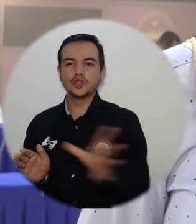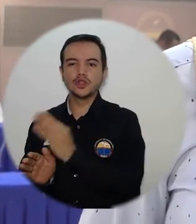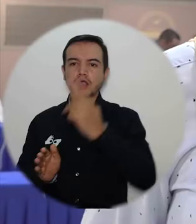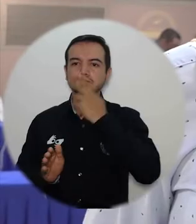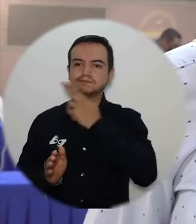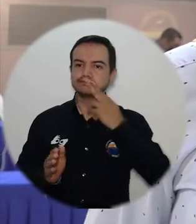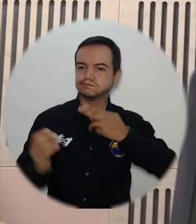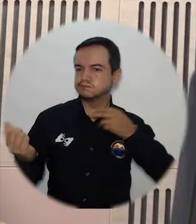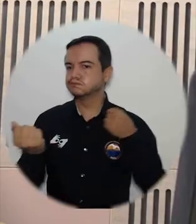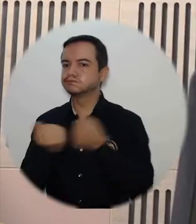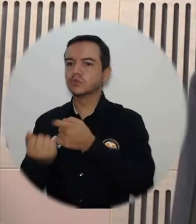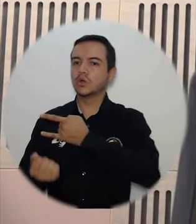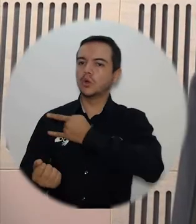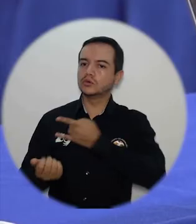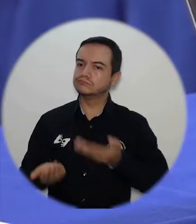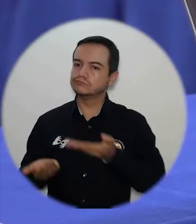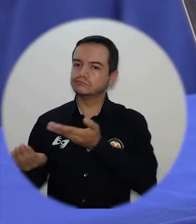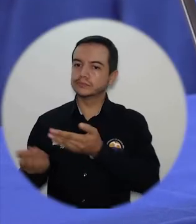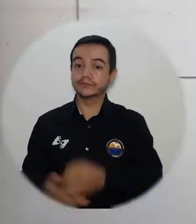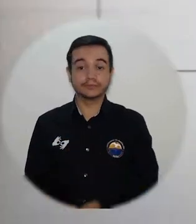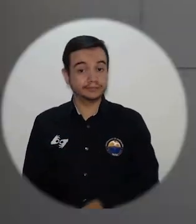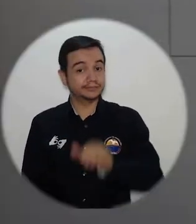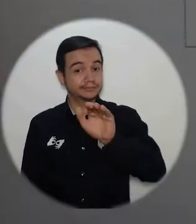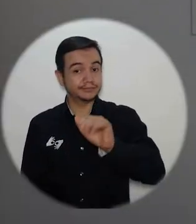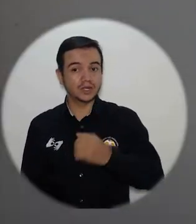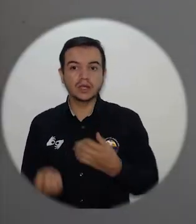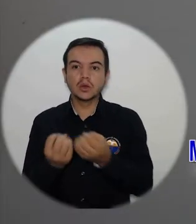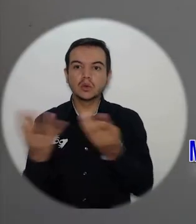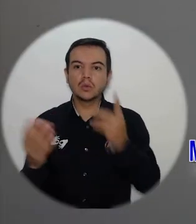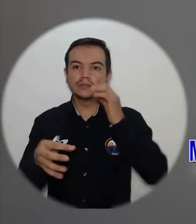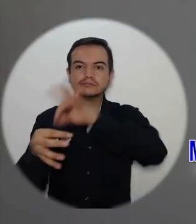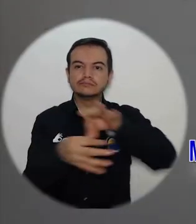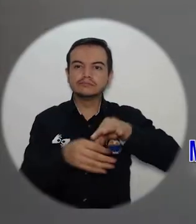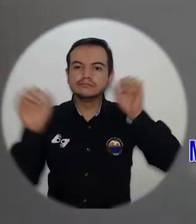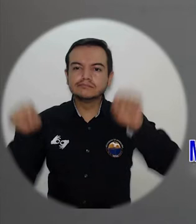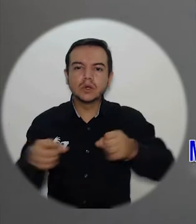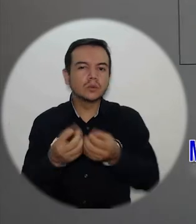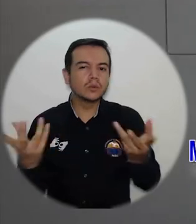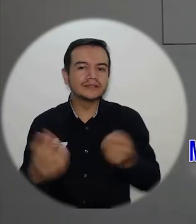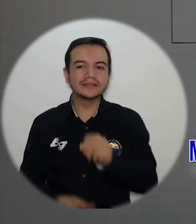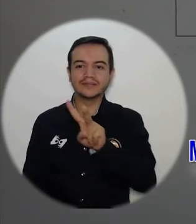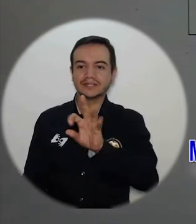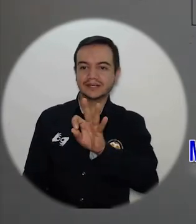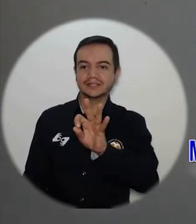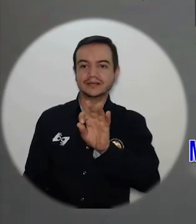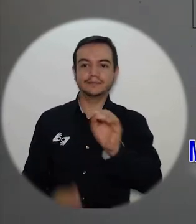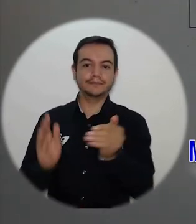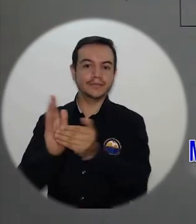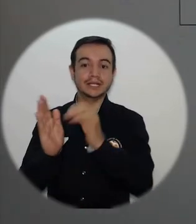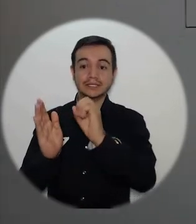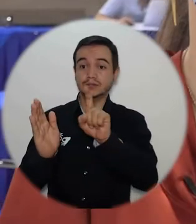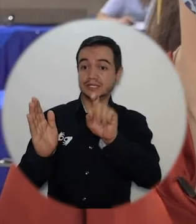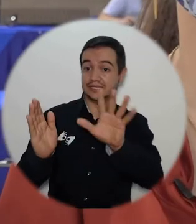institucionalidad. Cabe mencionar que para la votación electrónica estaban habilitados 23.065 miembros de la comunidad